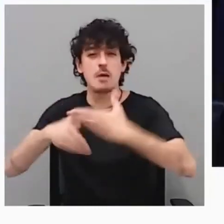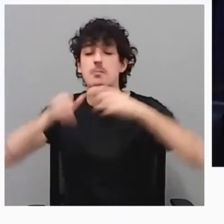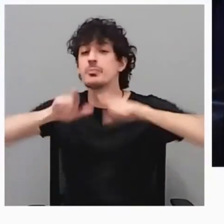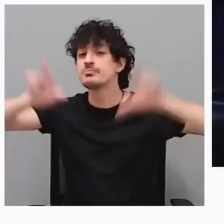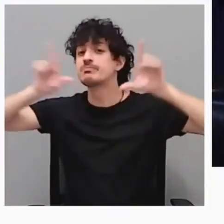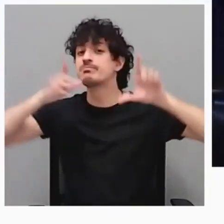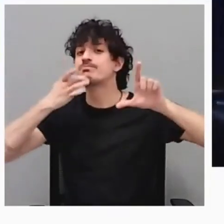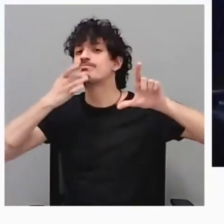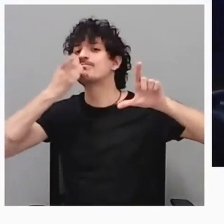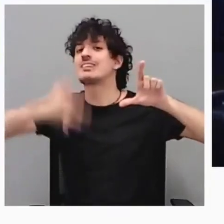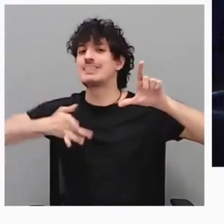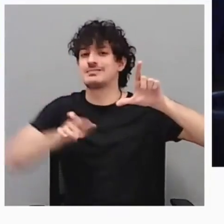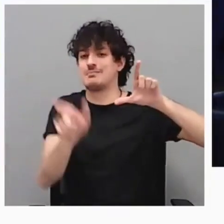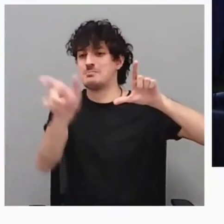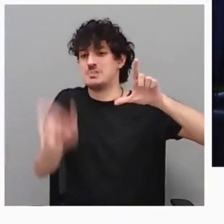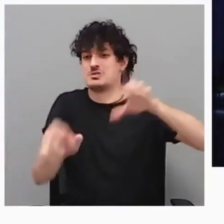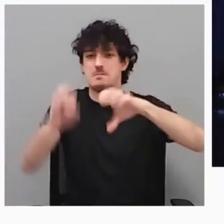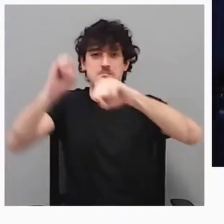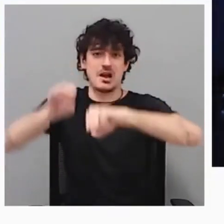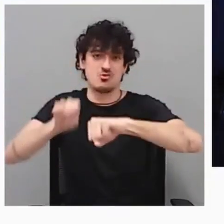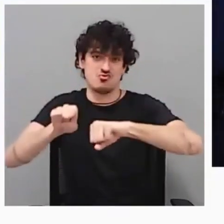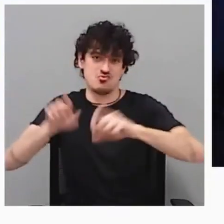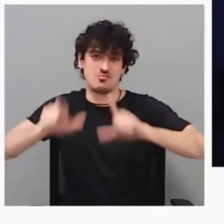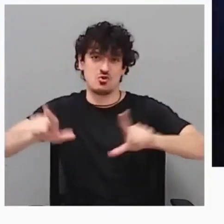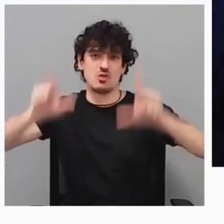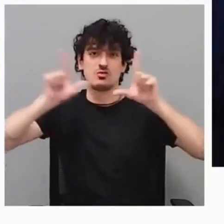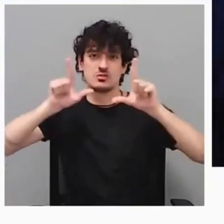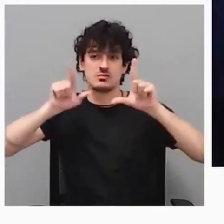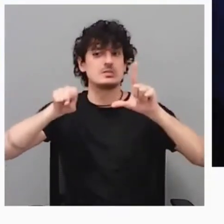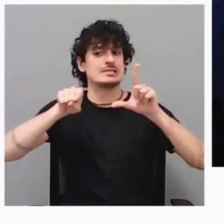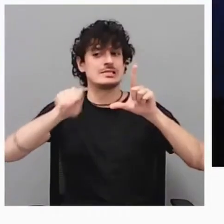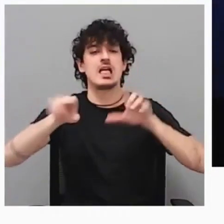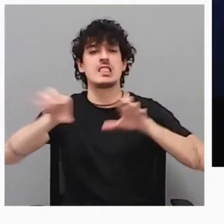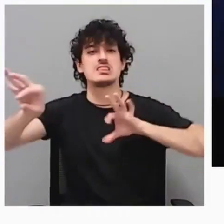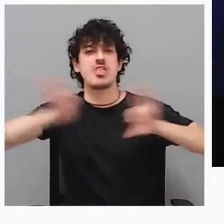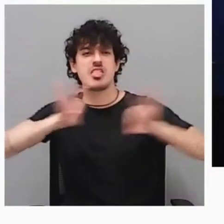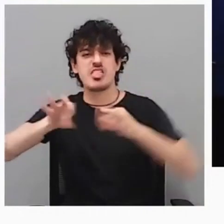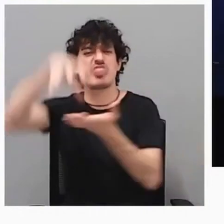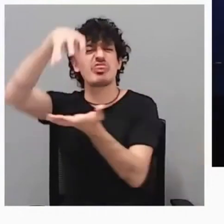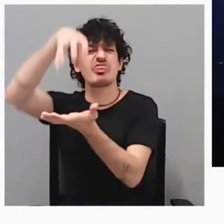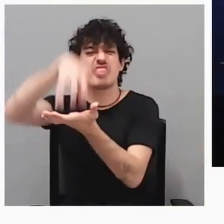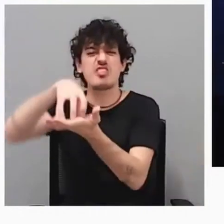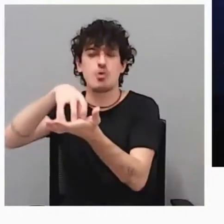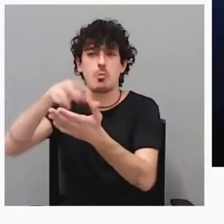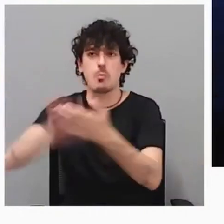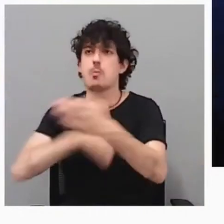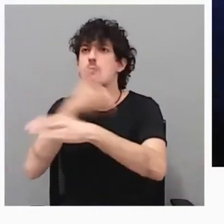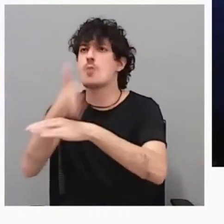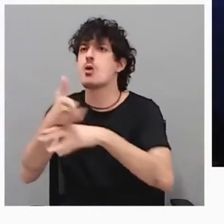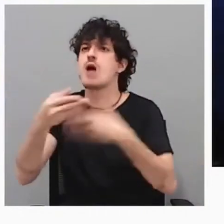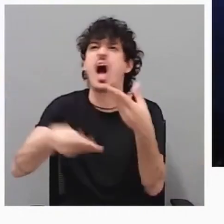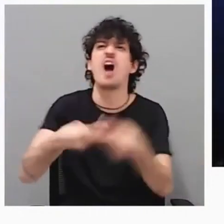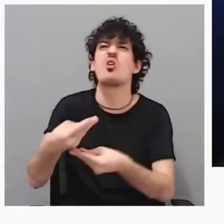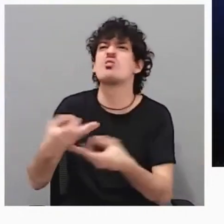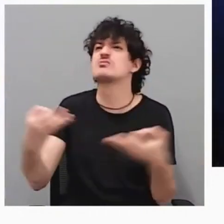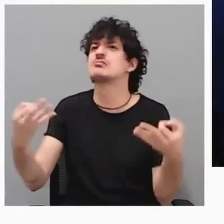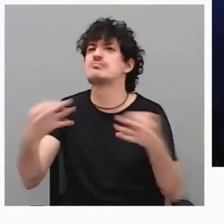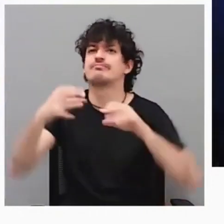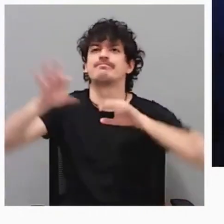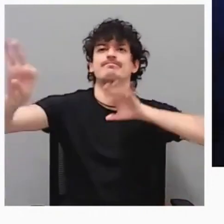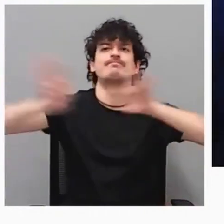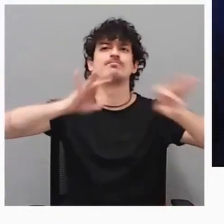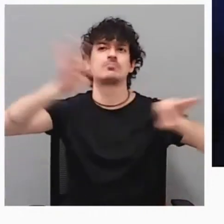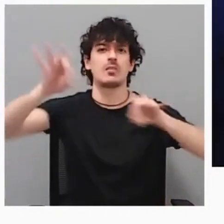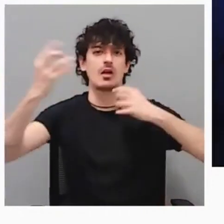es la persona mayor y es ella la que decide qué hacer en ese centro y es ella que toma parte en todas las